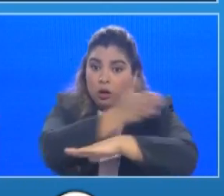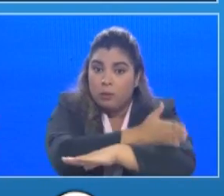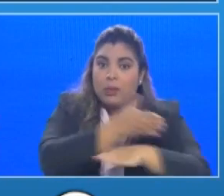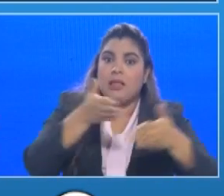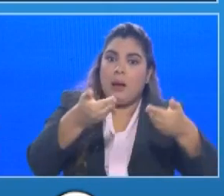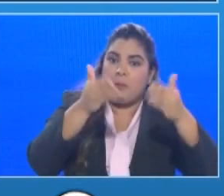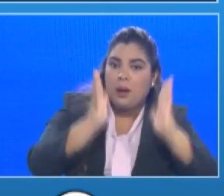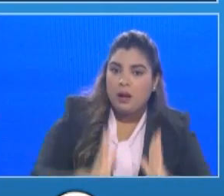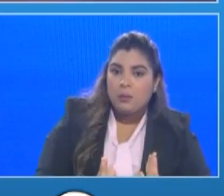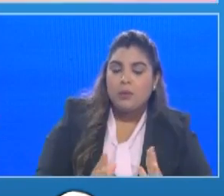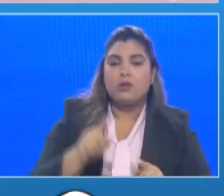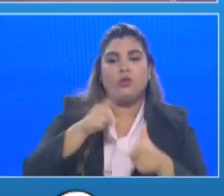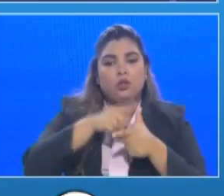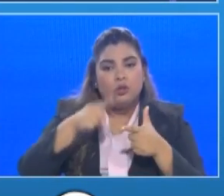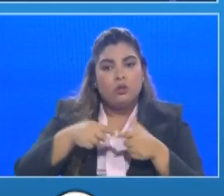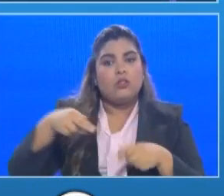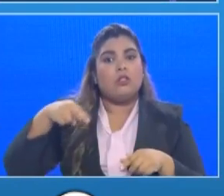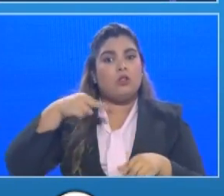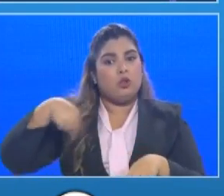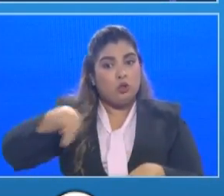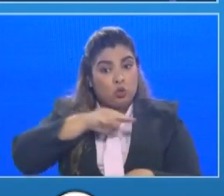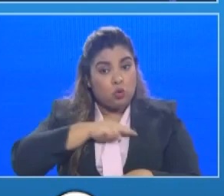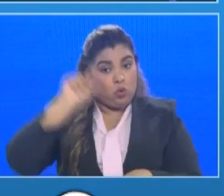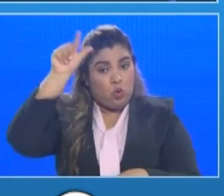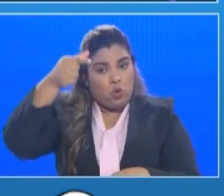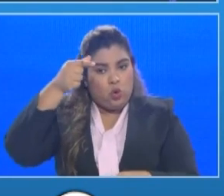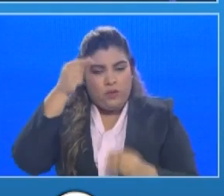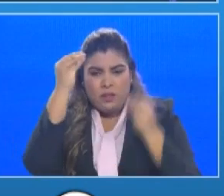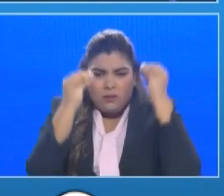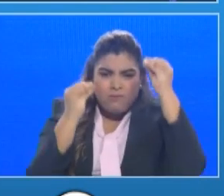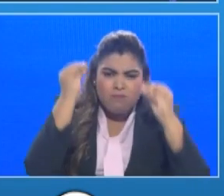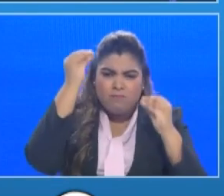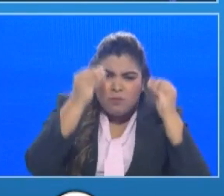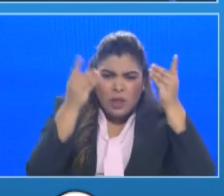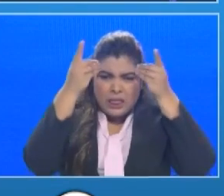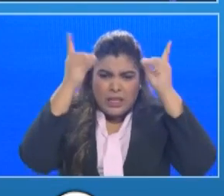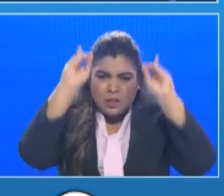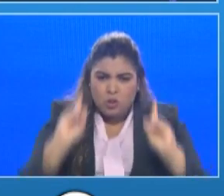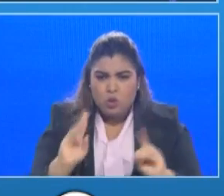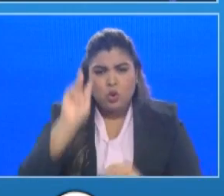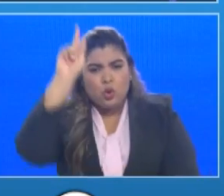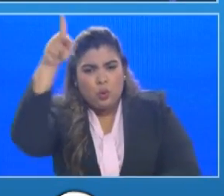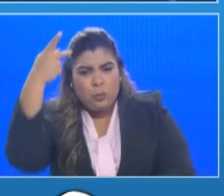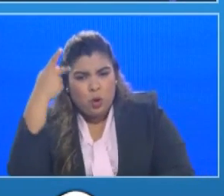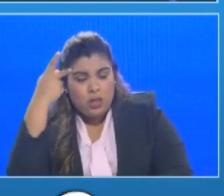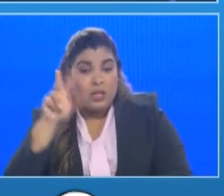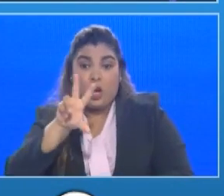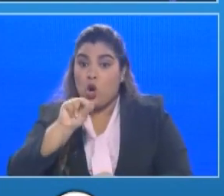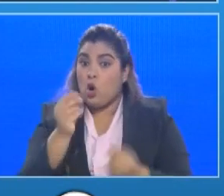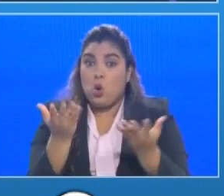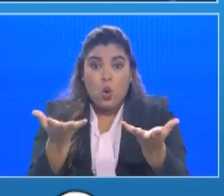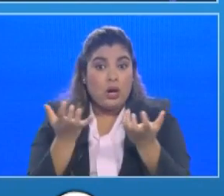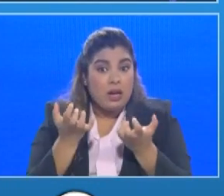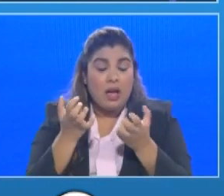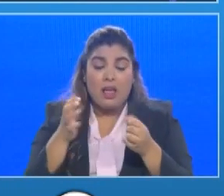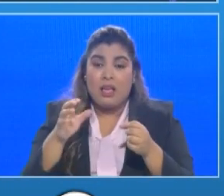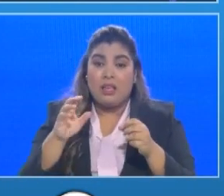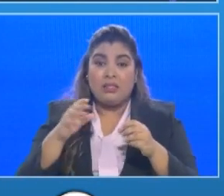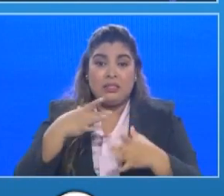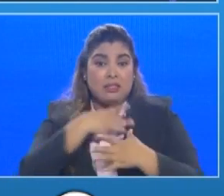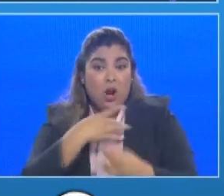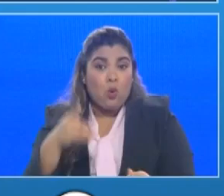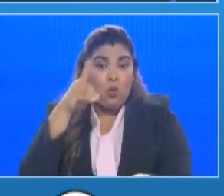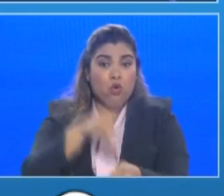tomando medidas y políticas para evitar que colapse el sistema sanitario y que desde el punto de vista